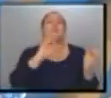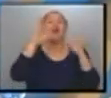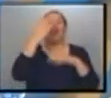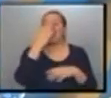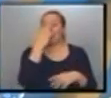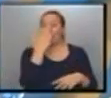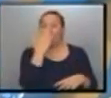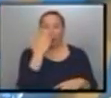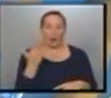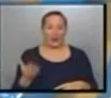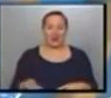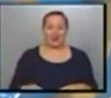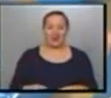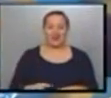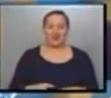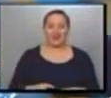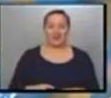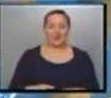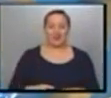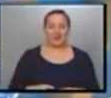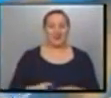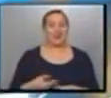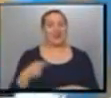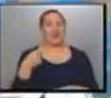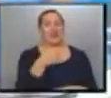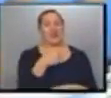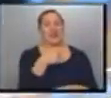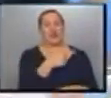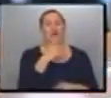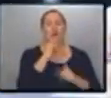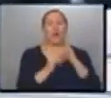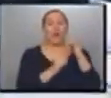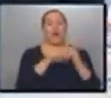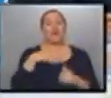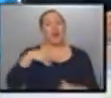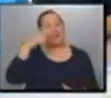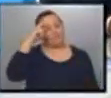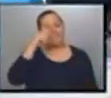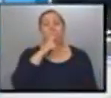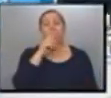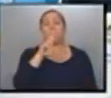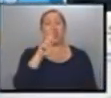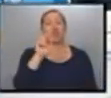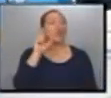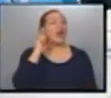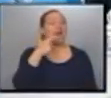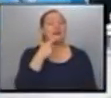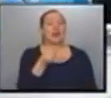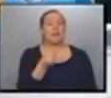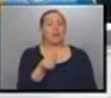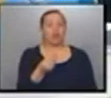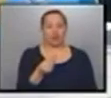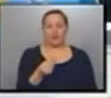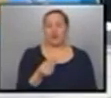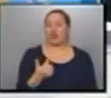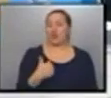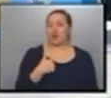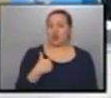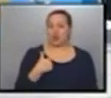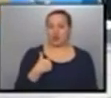Tenés opciones. Andá a la municipalidad de la luta de la Huerta. ¿Qué te había pasado? Me quedé con esa duda. No, yo, una